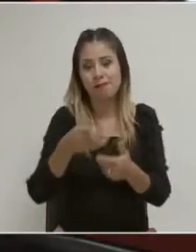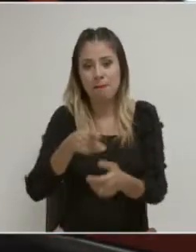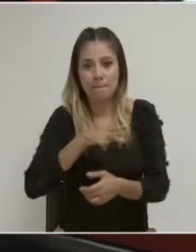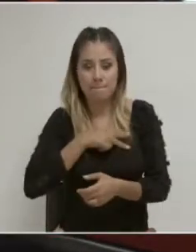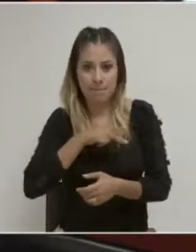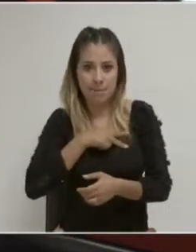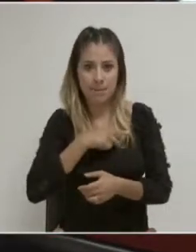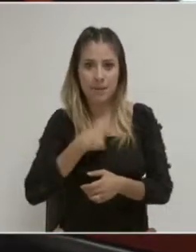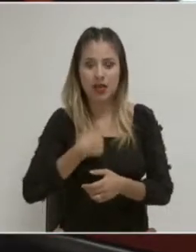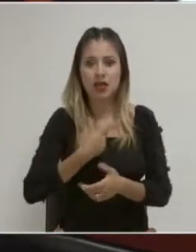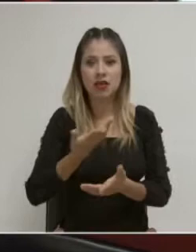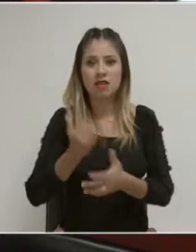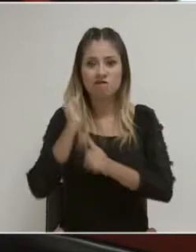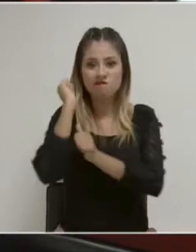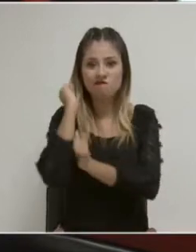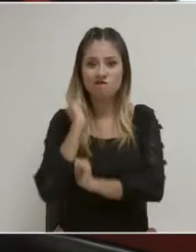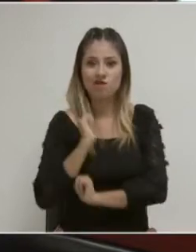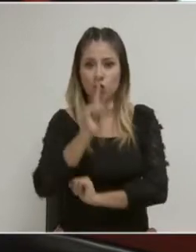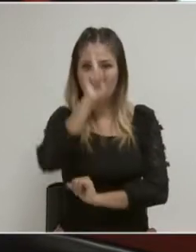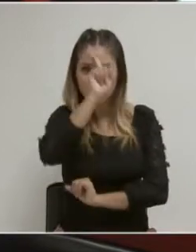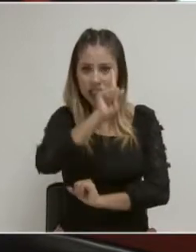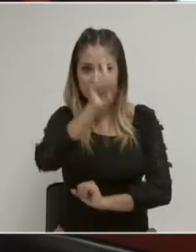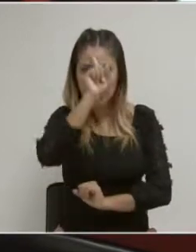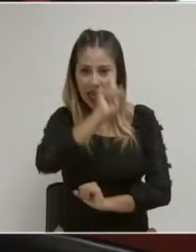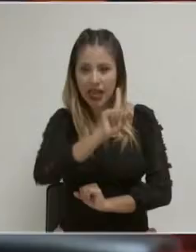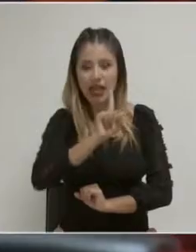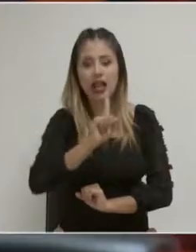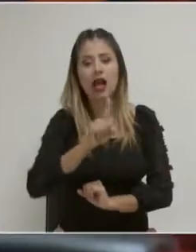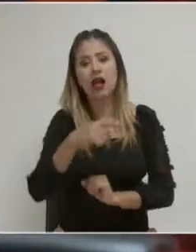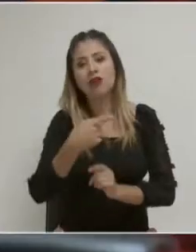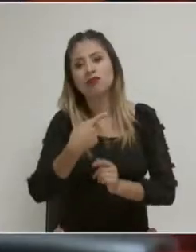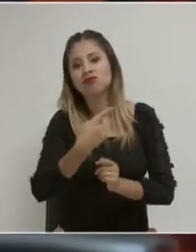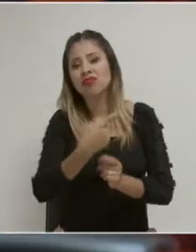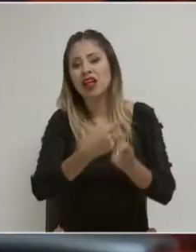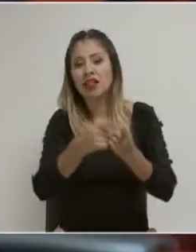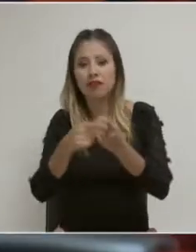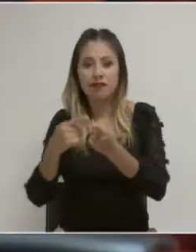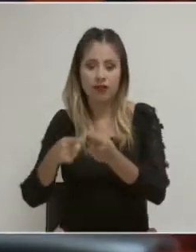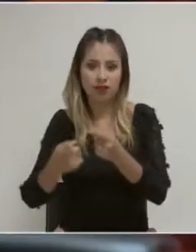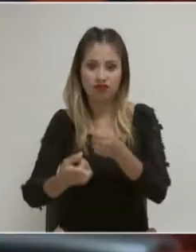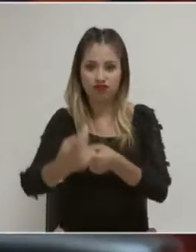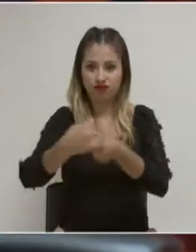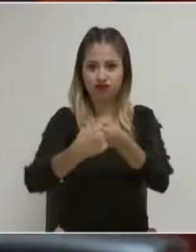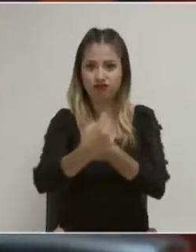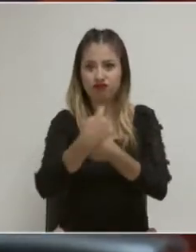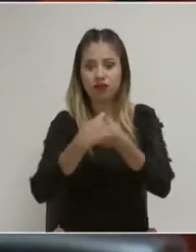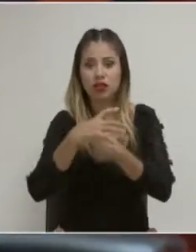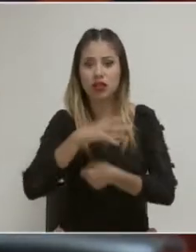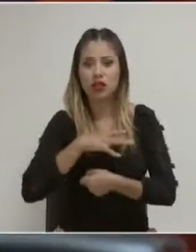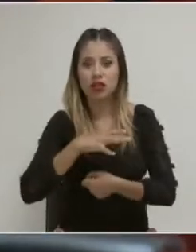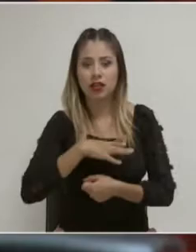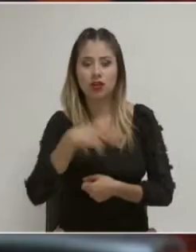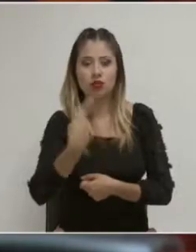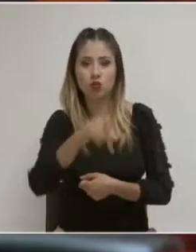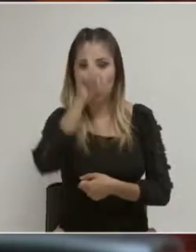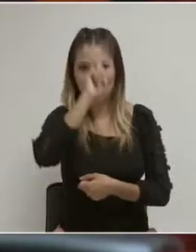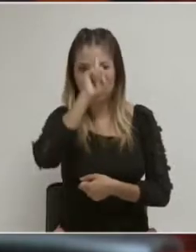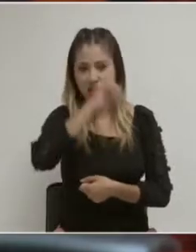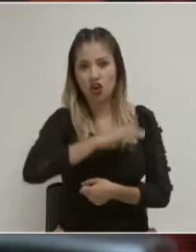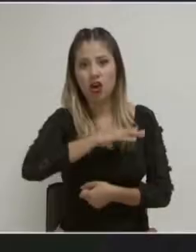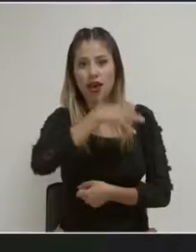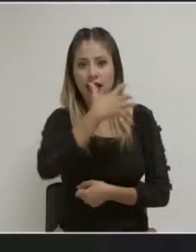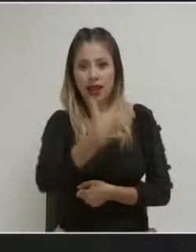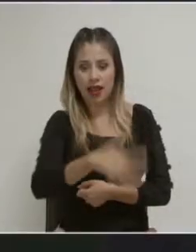consejería, pero con el respaldo institucional de todas y todos los consejeros que integramos este Consejo General aquí en Jalisco.